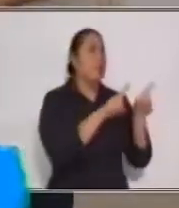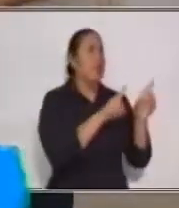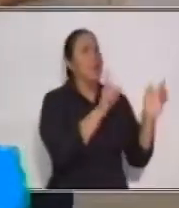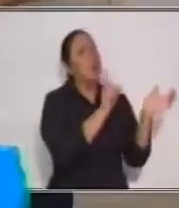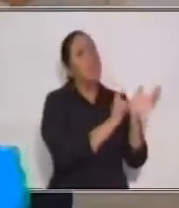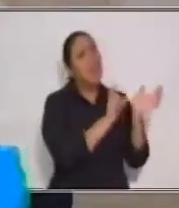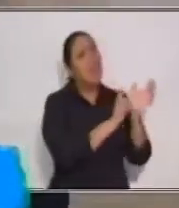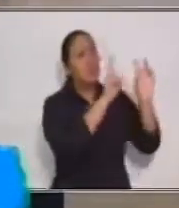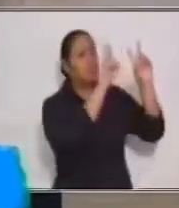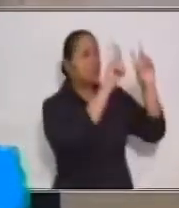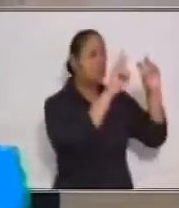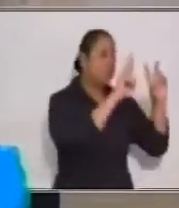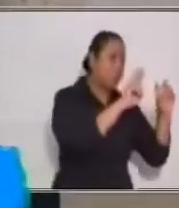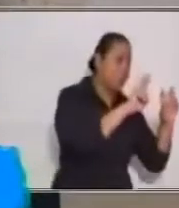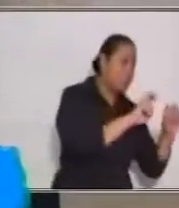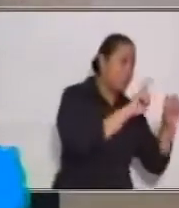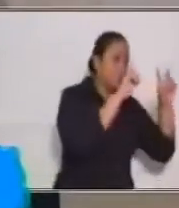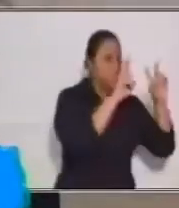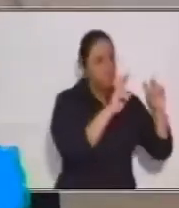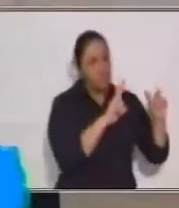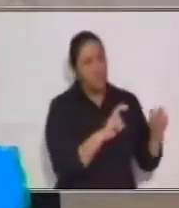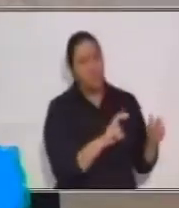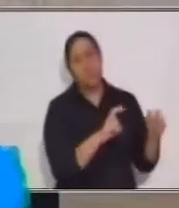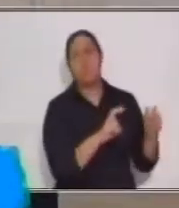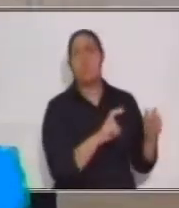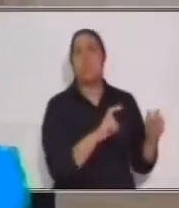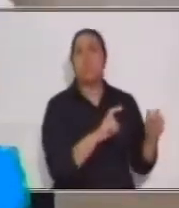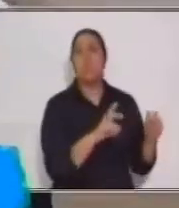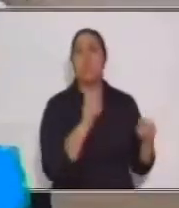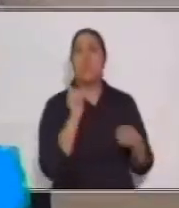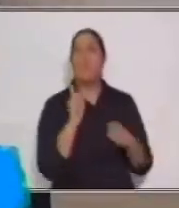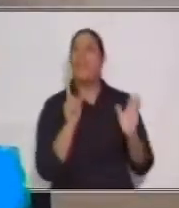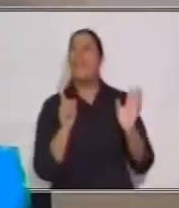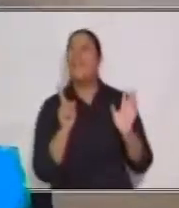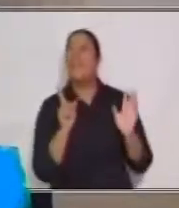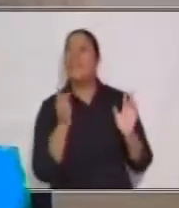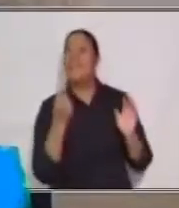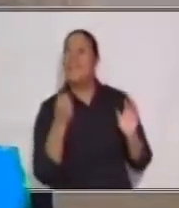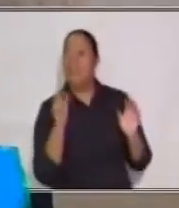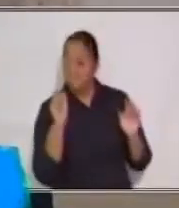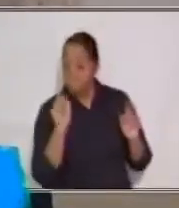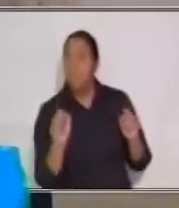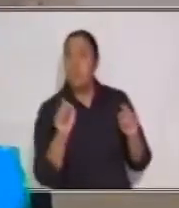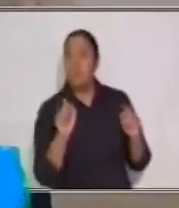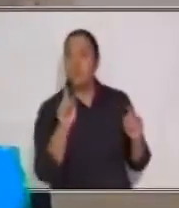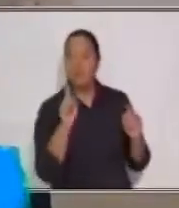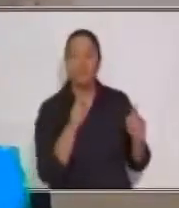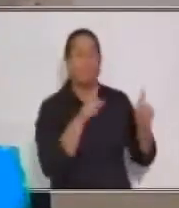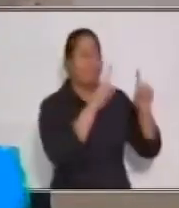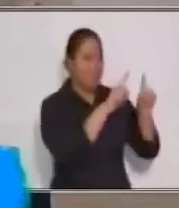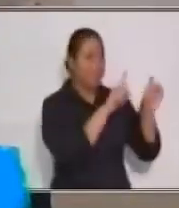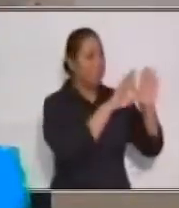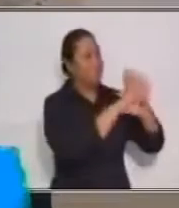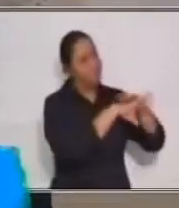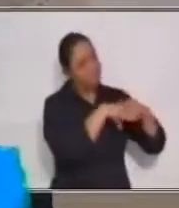clínica, ahí vamos a poner una mayúscula que nos toca acá. Un punto. Muy bien. Excelente.